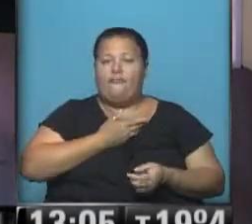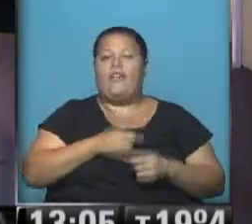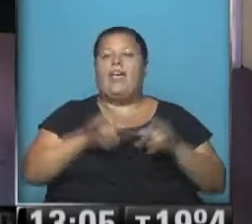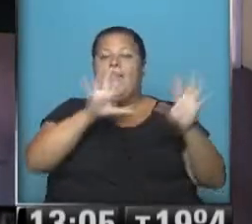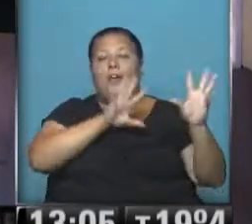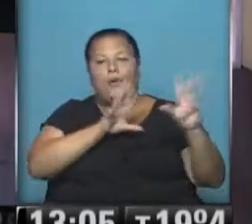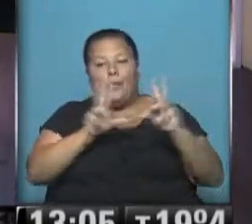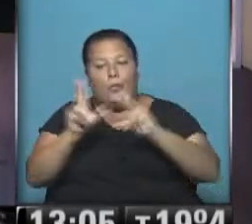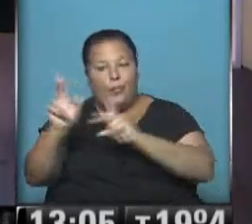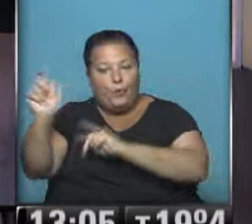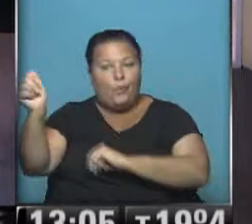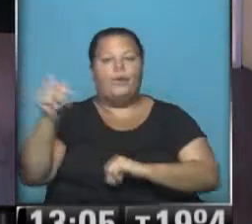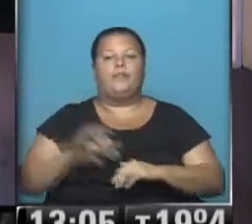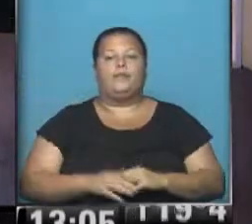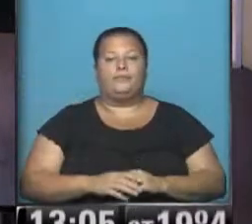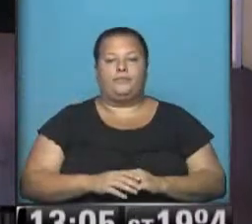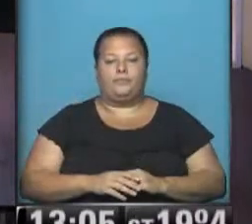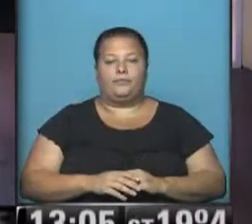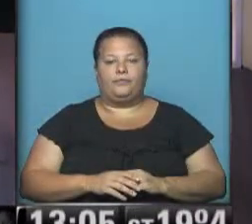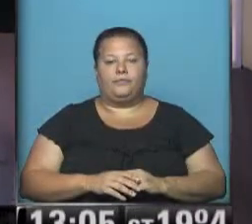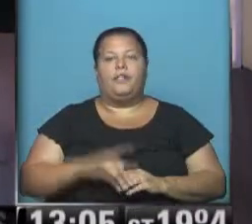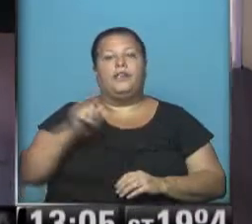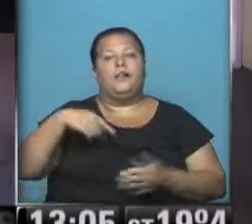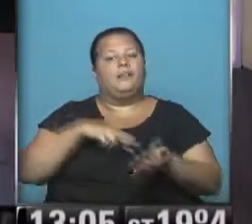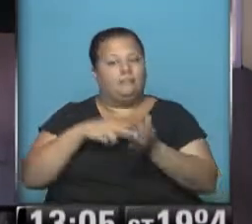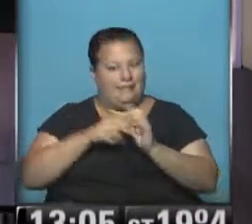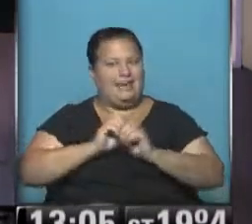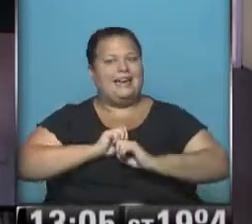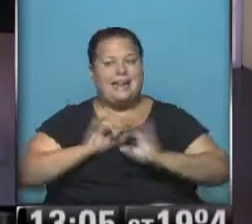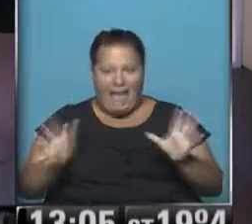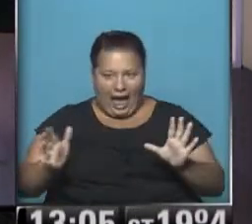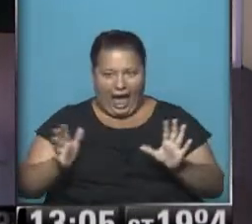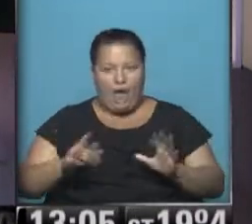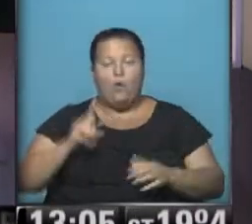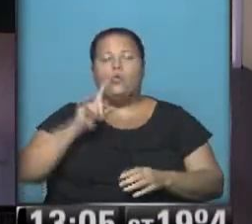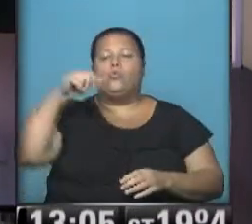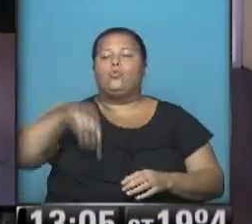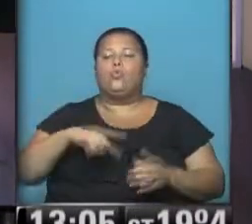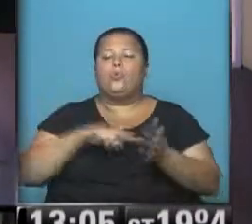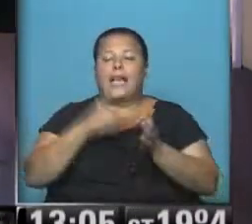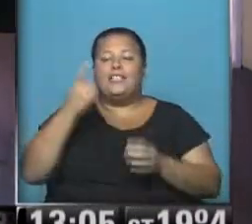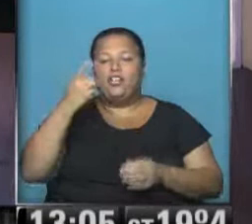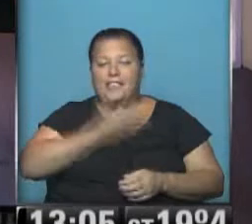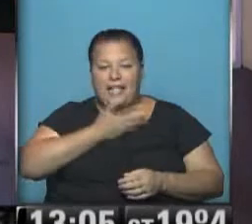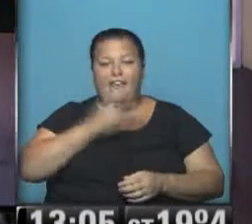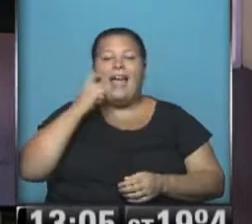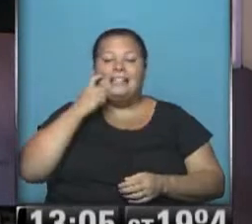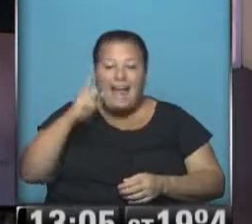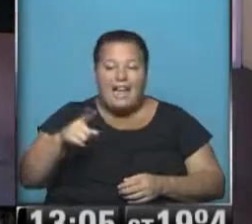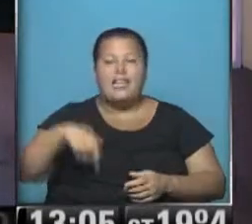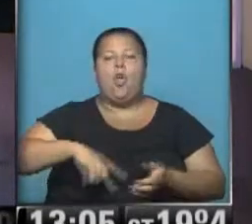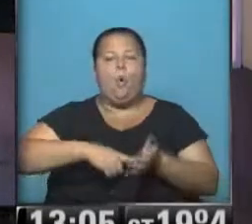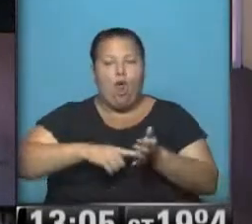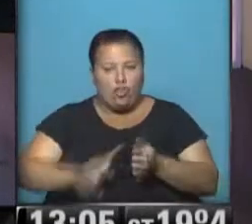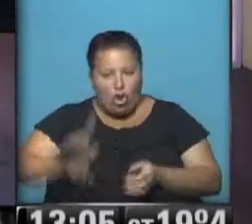desplazado hacia el sector este, ha afectado gravemente sur y centro de Santa Fe, entre ríos noreste de la provincia de Buenos